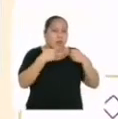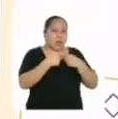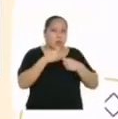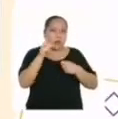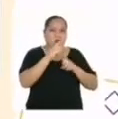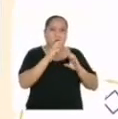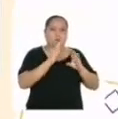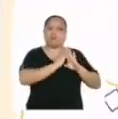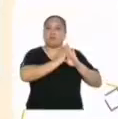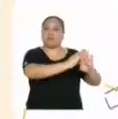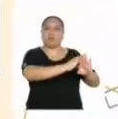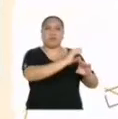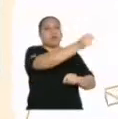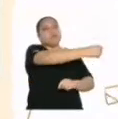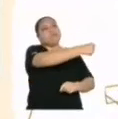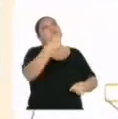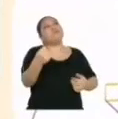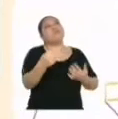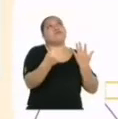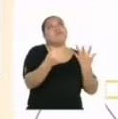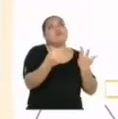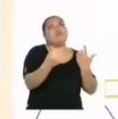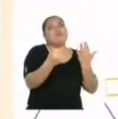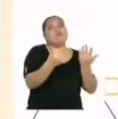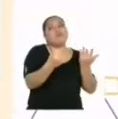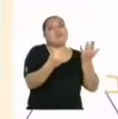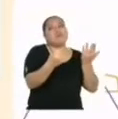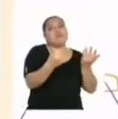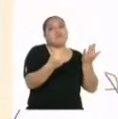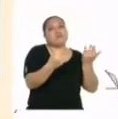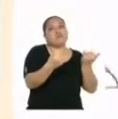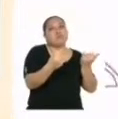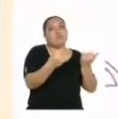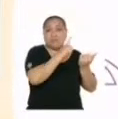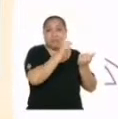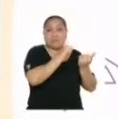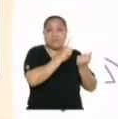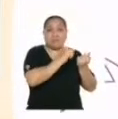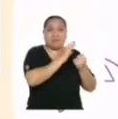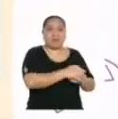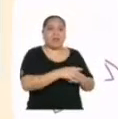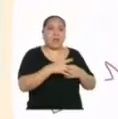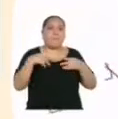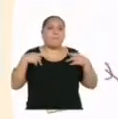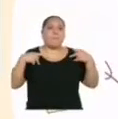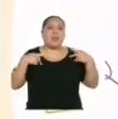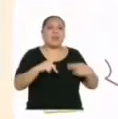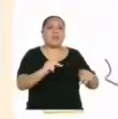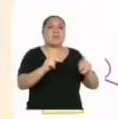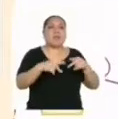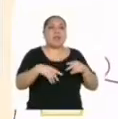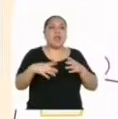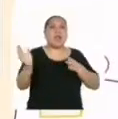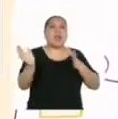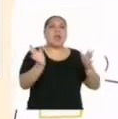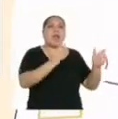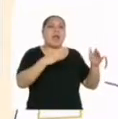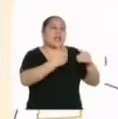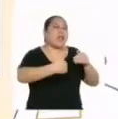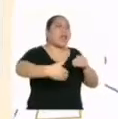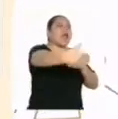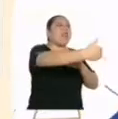eviten abrir la puerta por mucho tiempo y permitan la circulación de aire por la parte trasera.